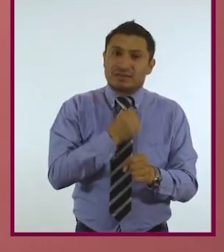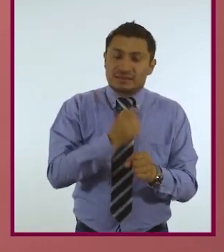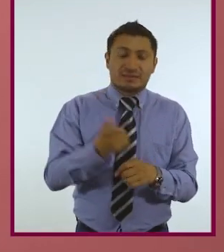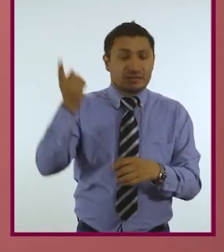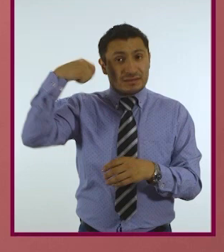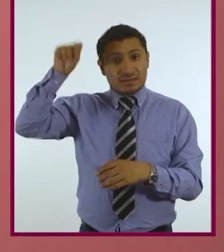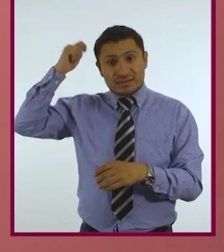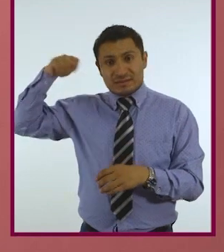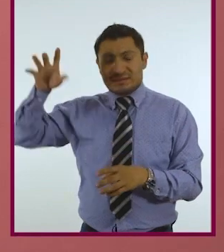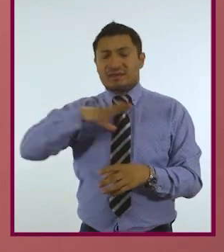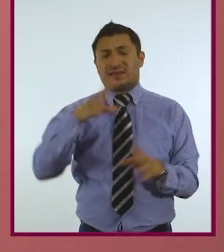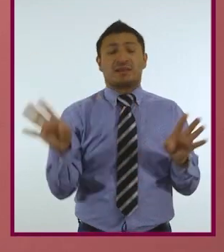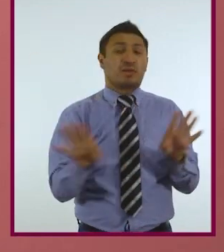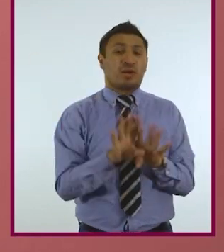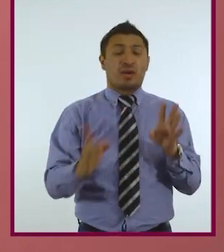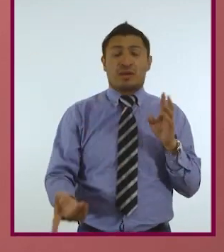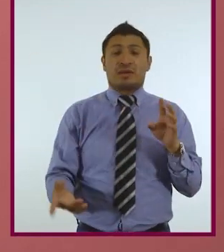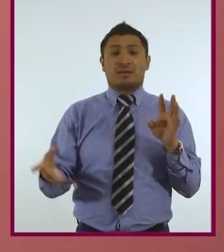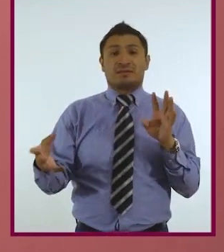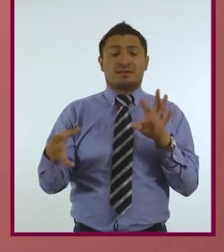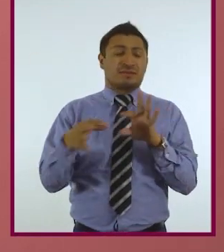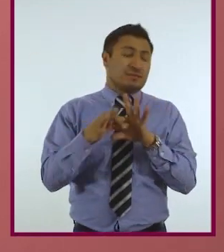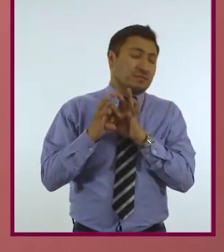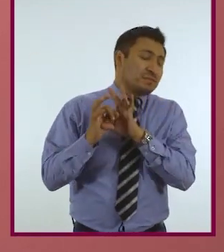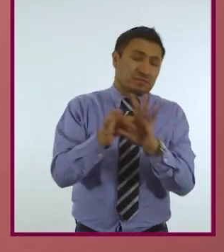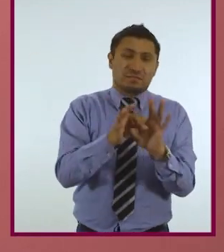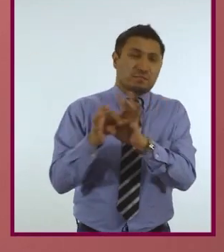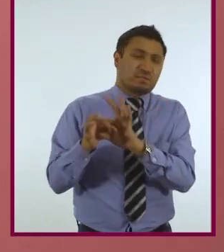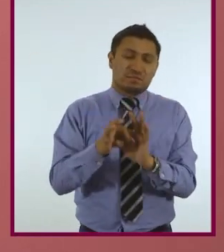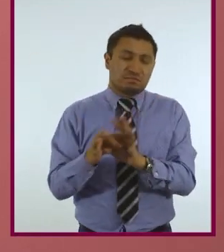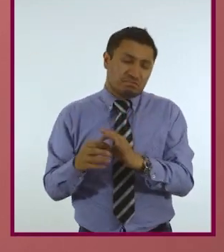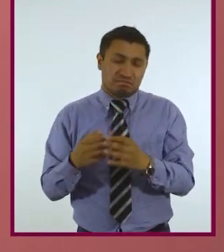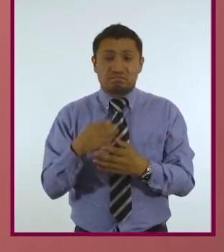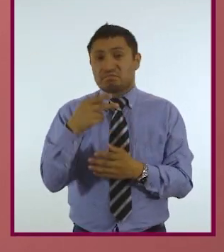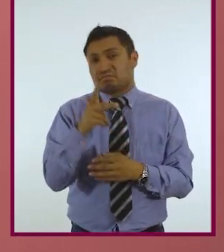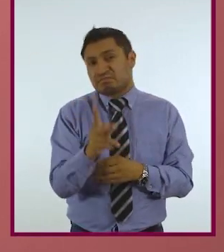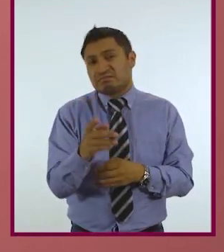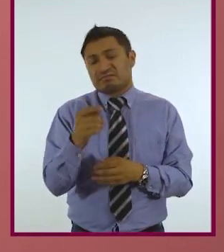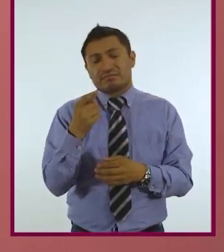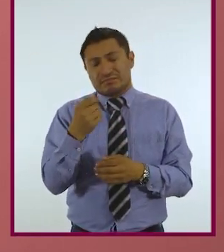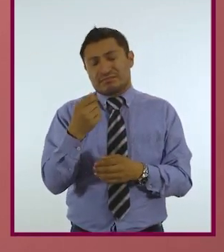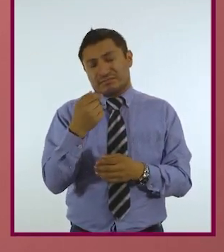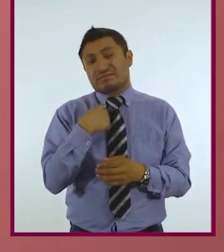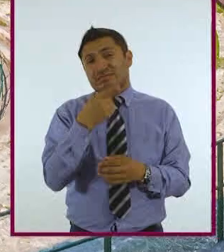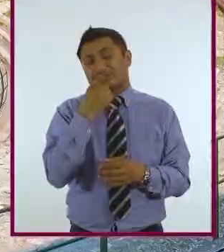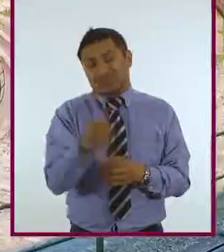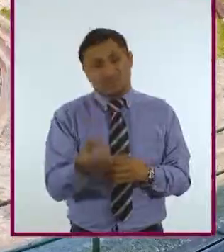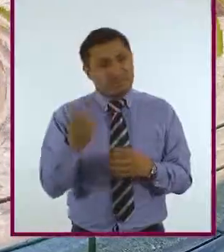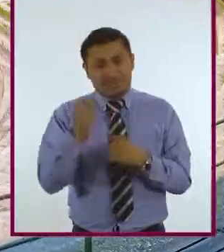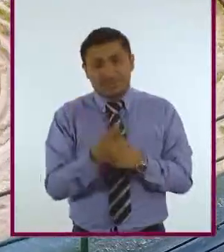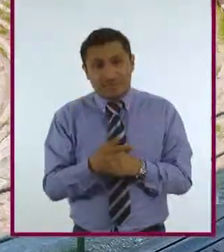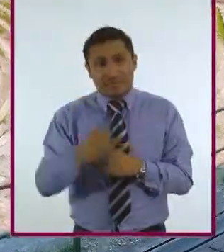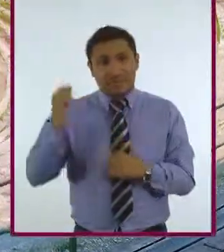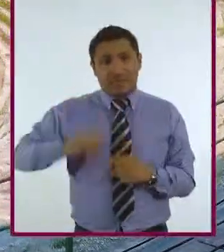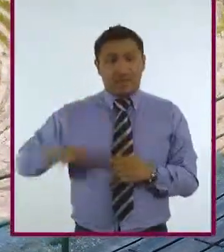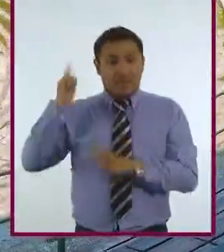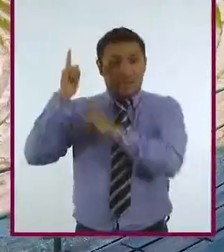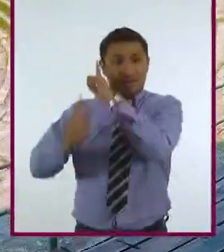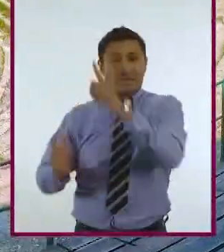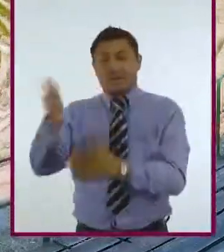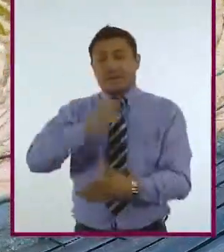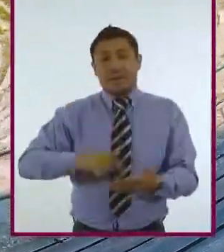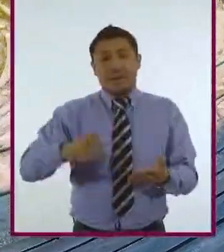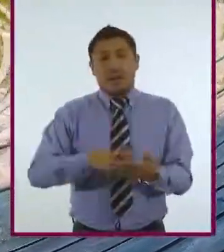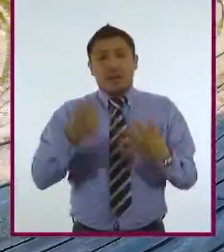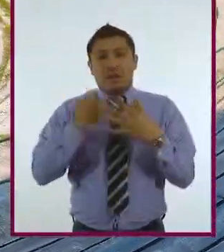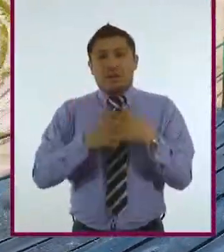teoría están, digamos que en constante diálogo una con la otra. Pero déjame empezar por el principio. La Antigua Grecia es el lugar